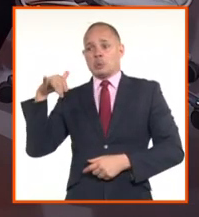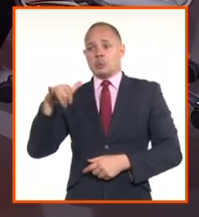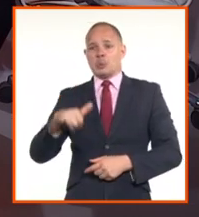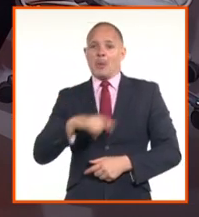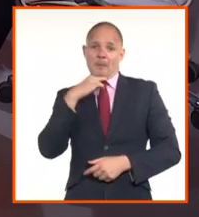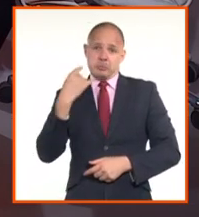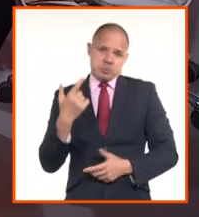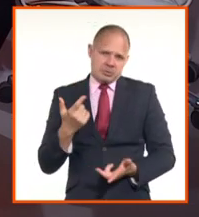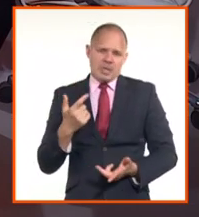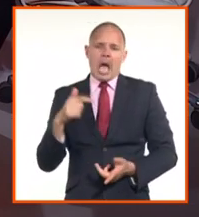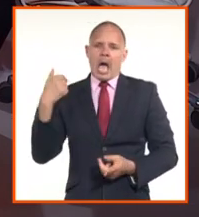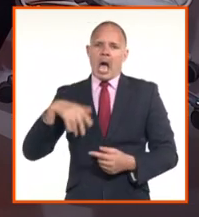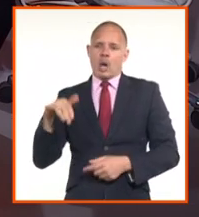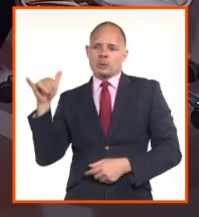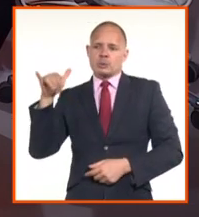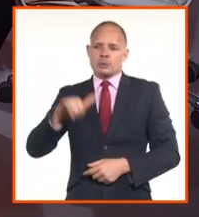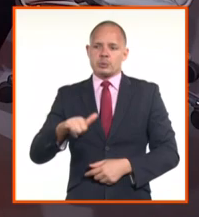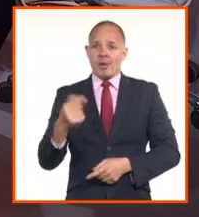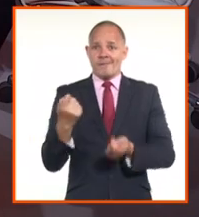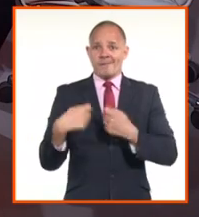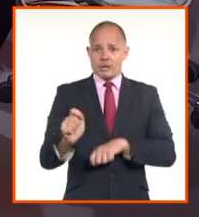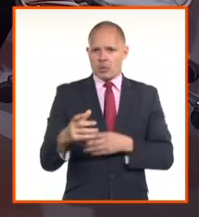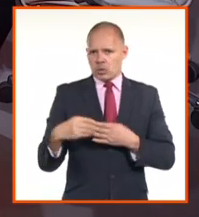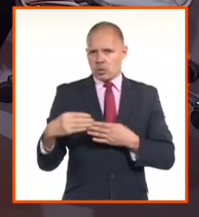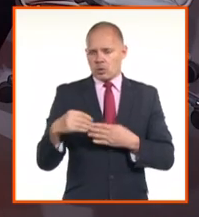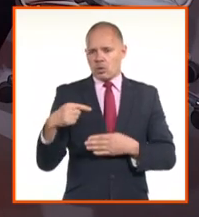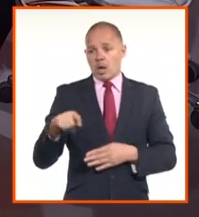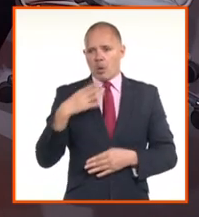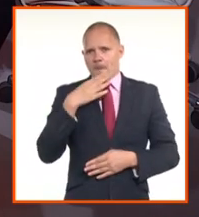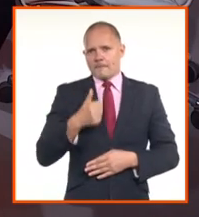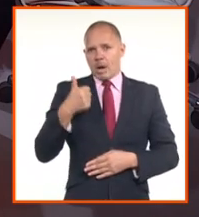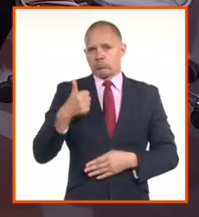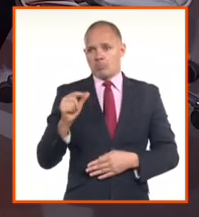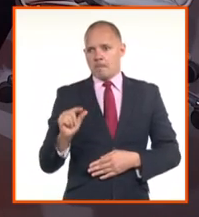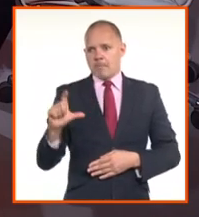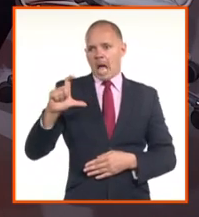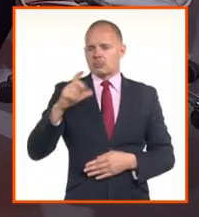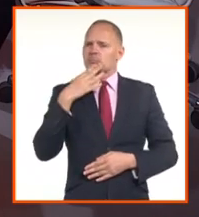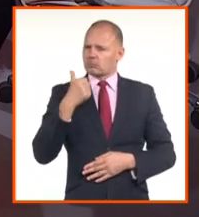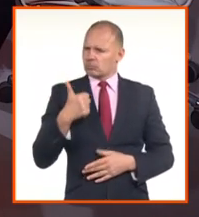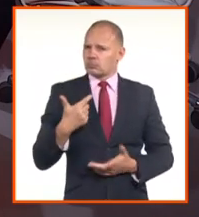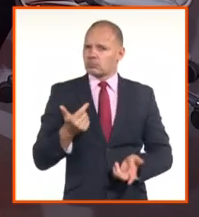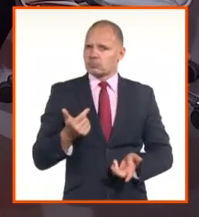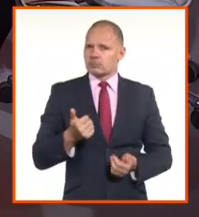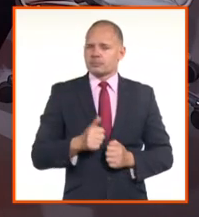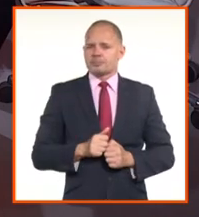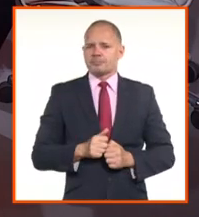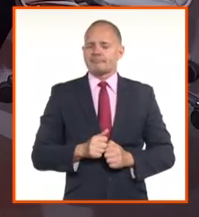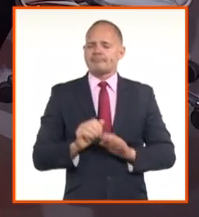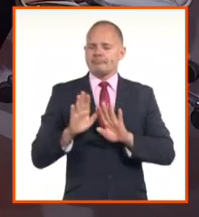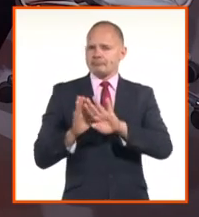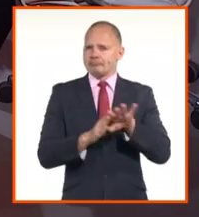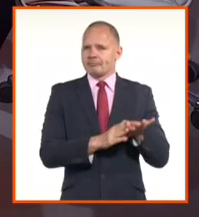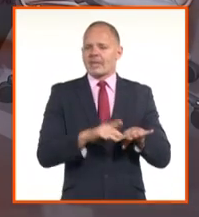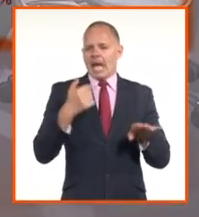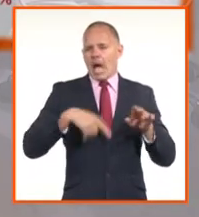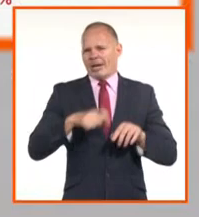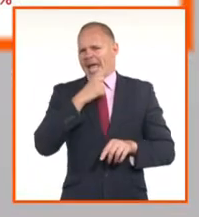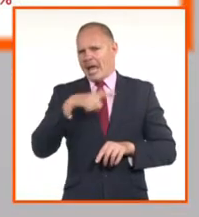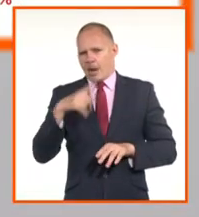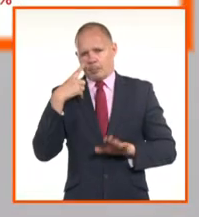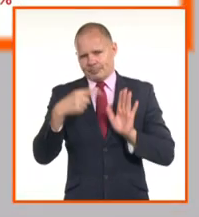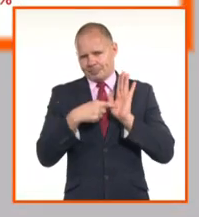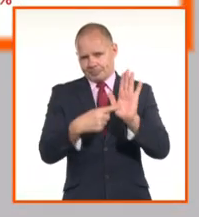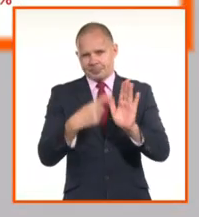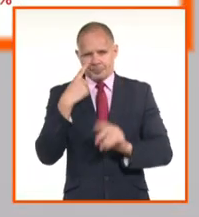a vender la divisa. Entonces, yo traje un ejemplo. No si me pueden hacer el favor de poner la